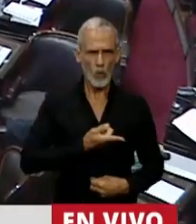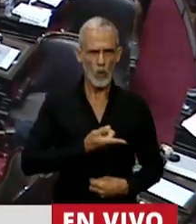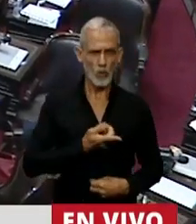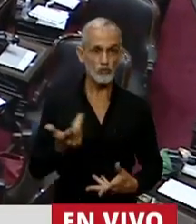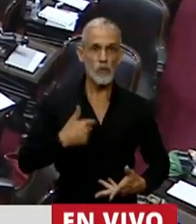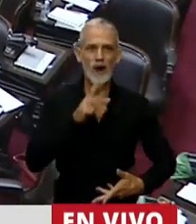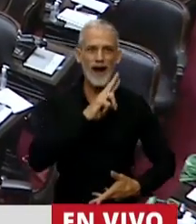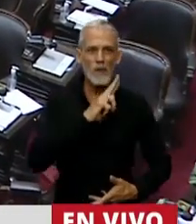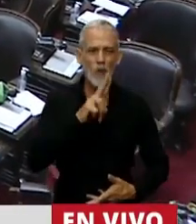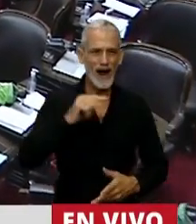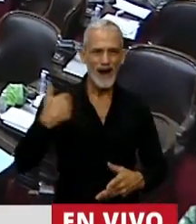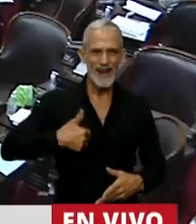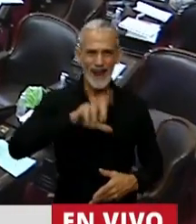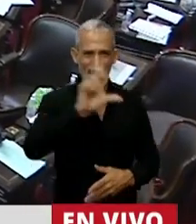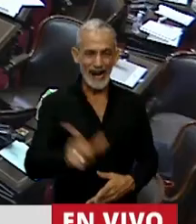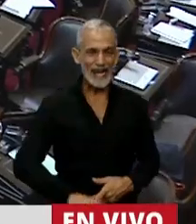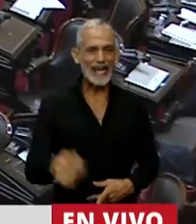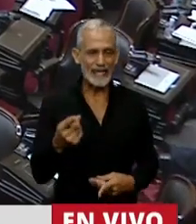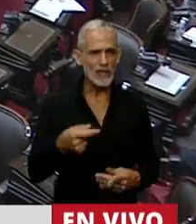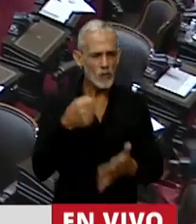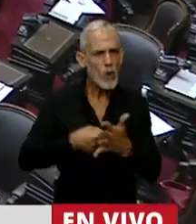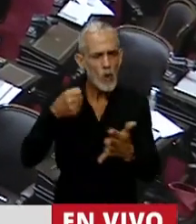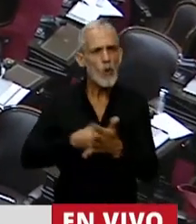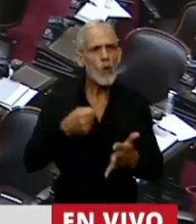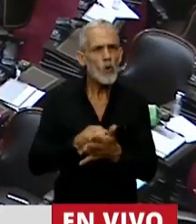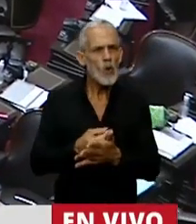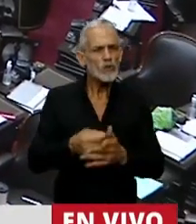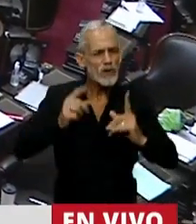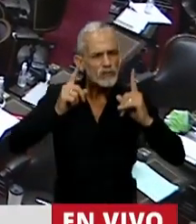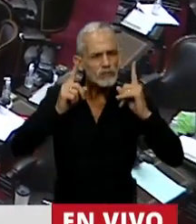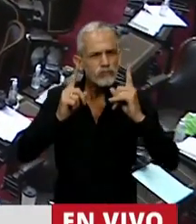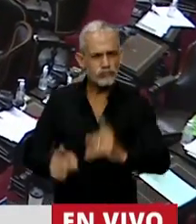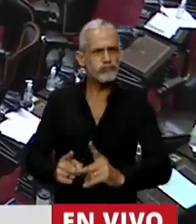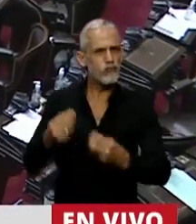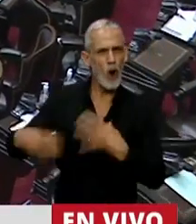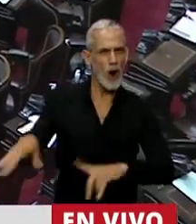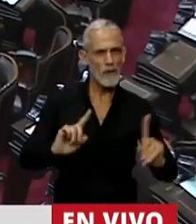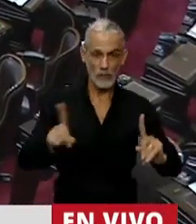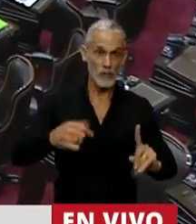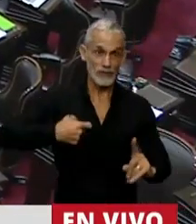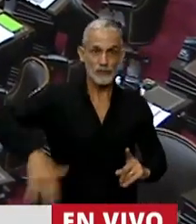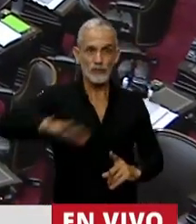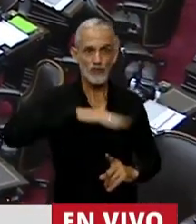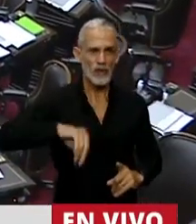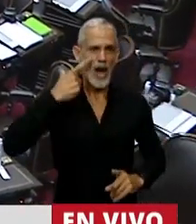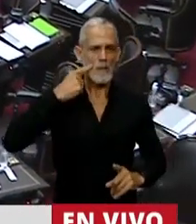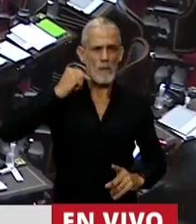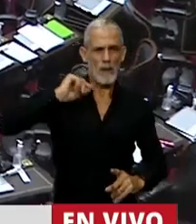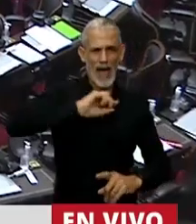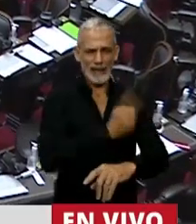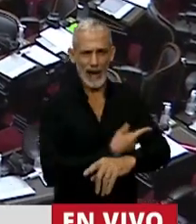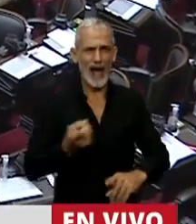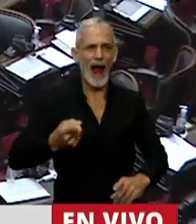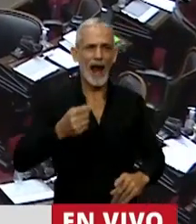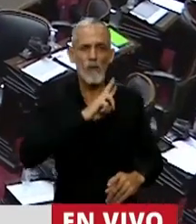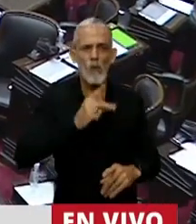por las mujeres de nuestro país, por su lucha y su persistencia. Porque vivimos en una sociedad patriarcal donde las